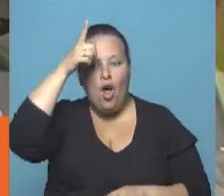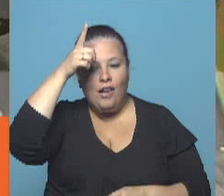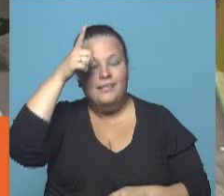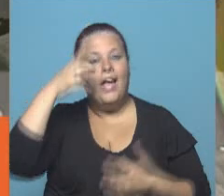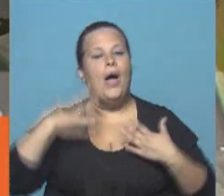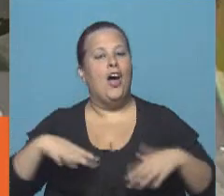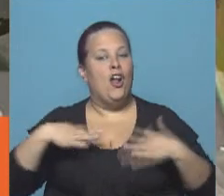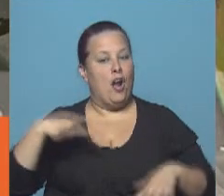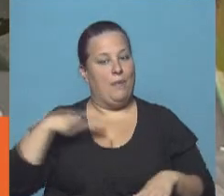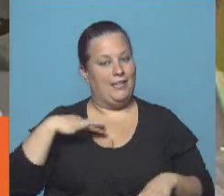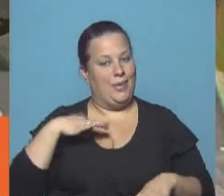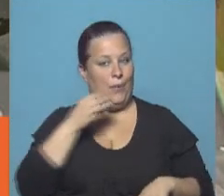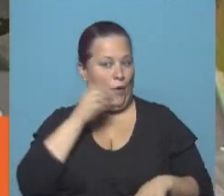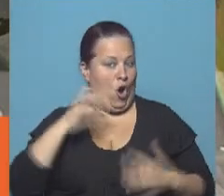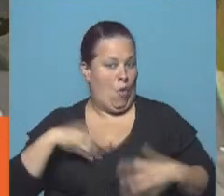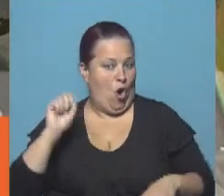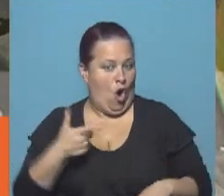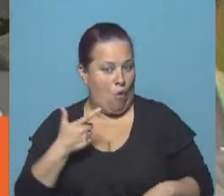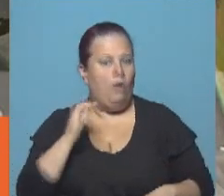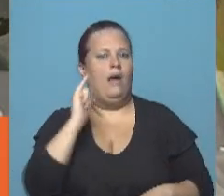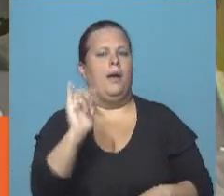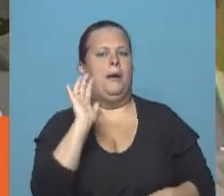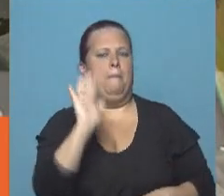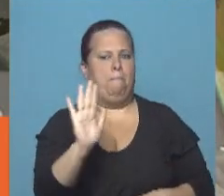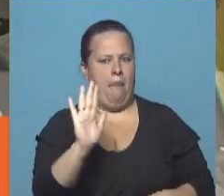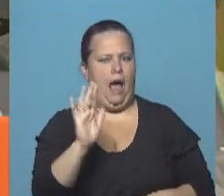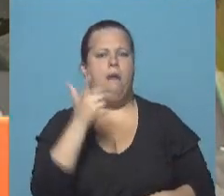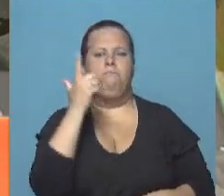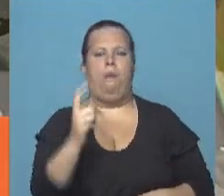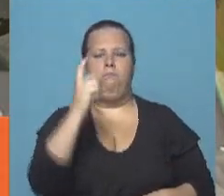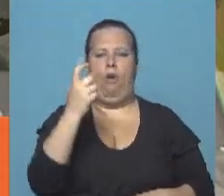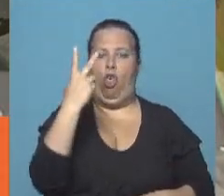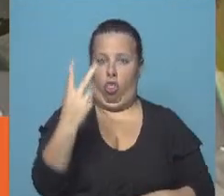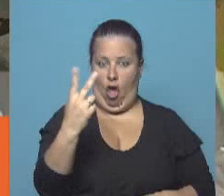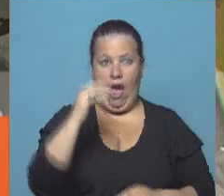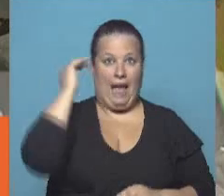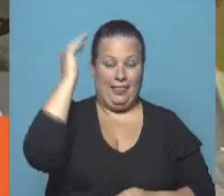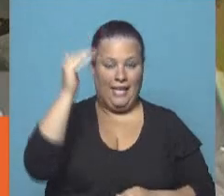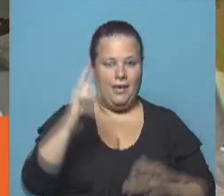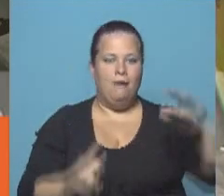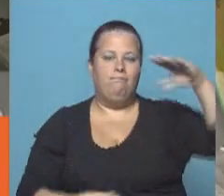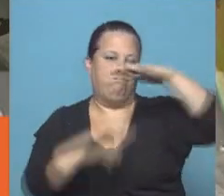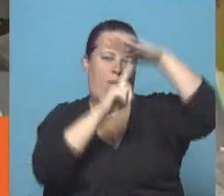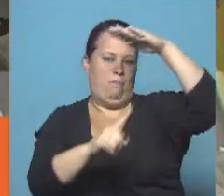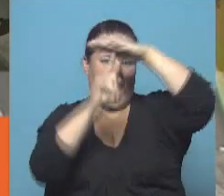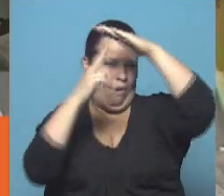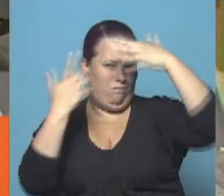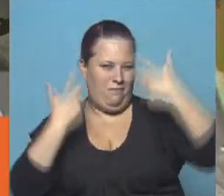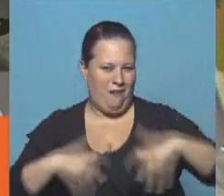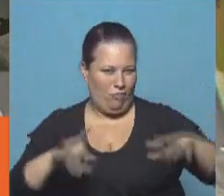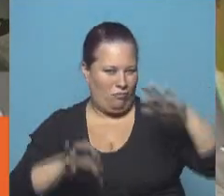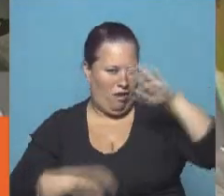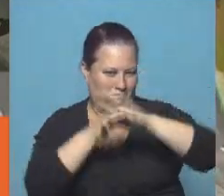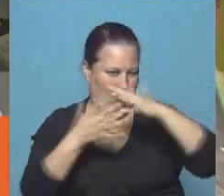vestido de civil quien les dio la voz de alto e hizo dos disparos al aire que impactaron naturalmente en el